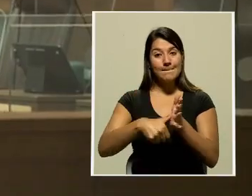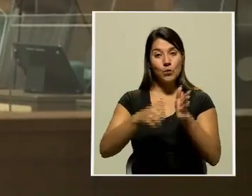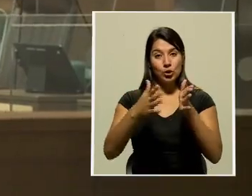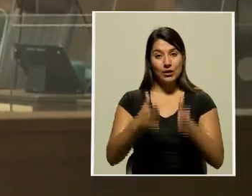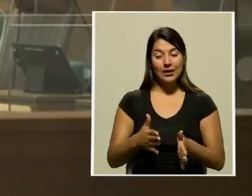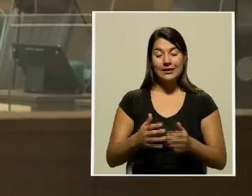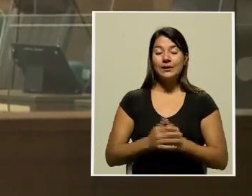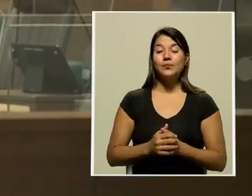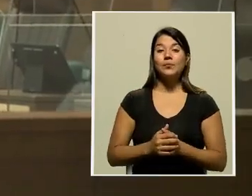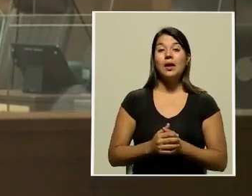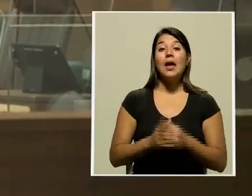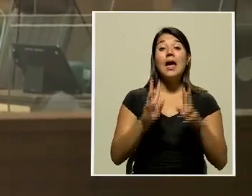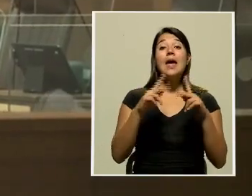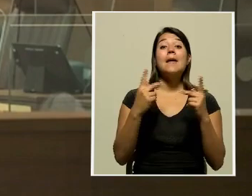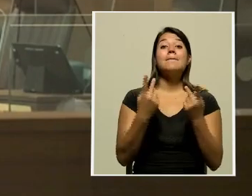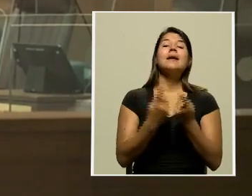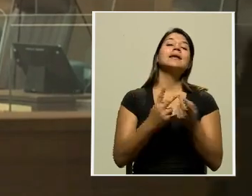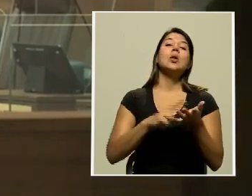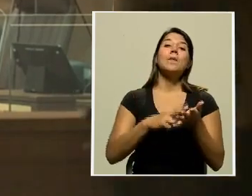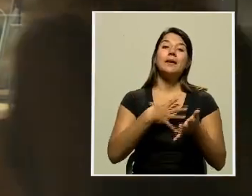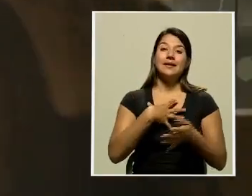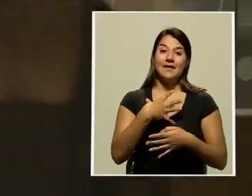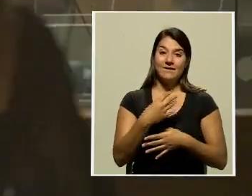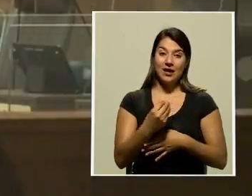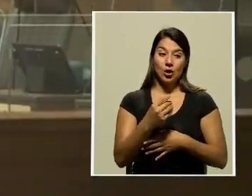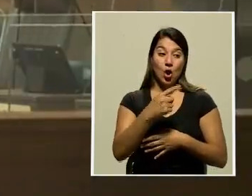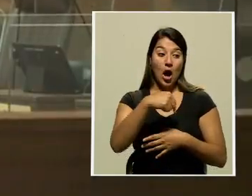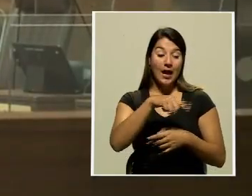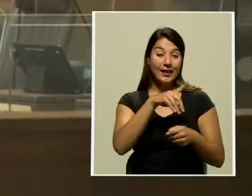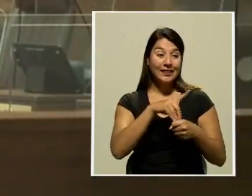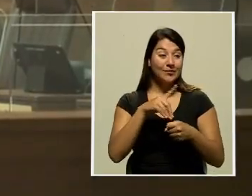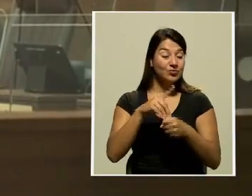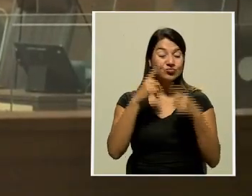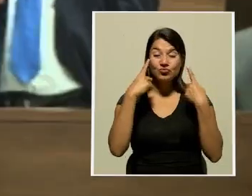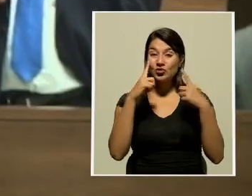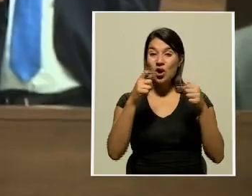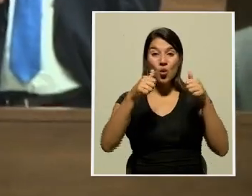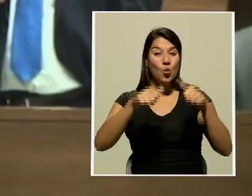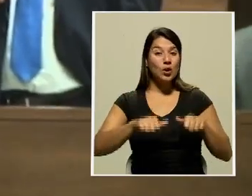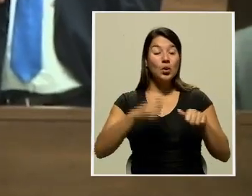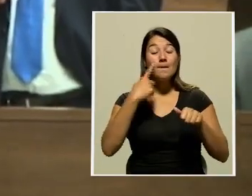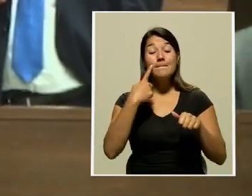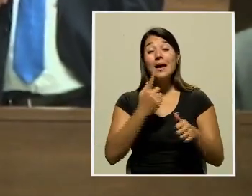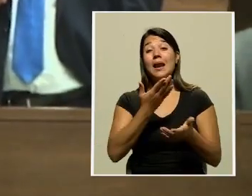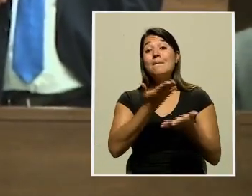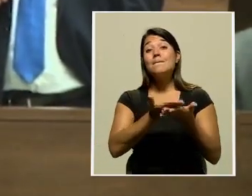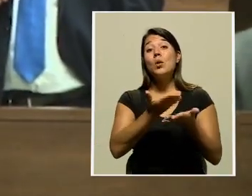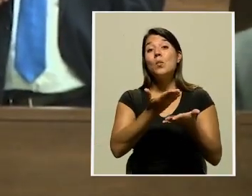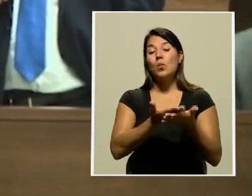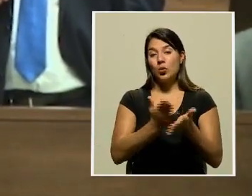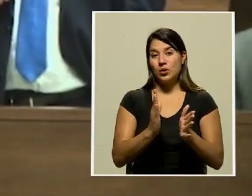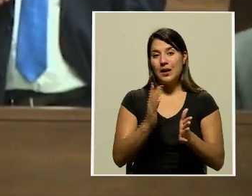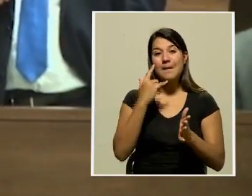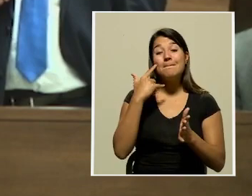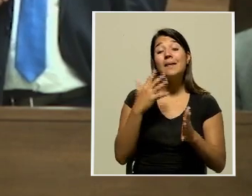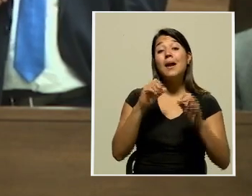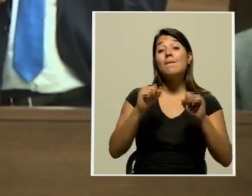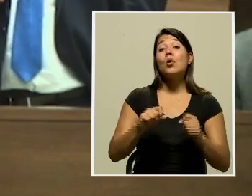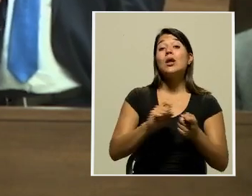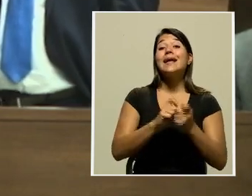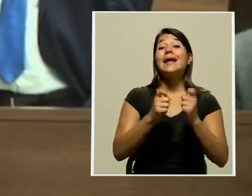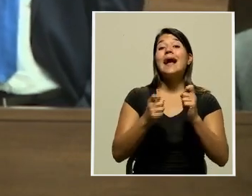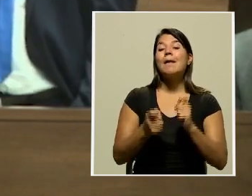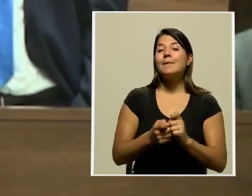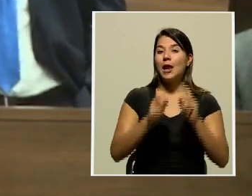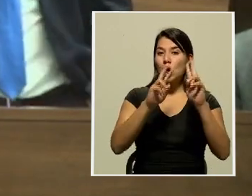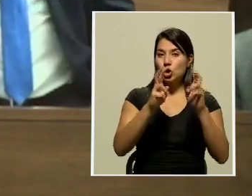Por solicitud del Partido Liberación Nacional, los diputados no se pusieron de acuerdo para proponer una moción que permita la alteración de la agenda legislativa